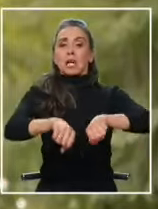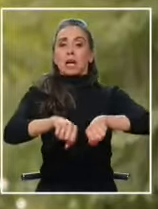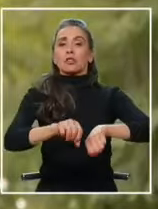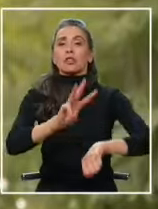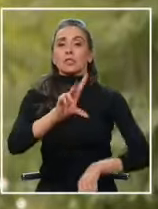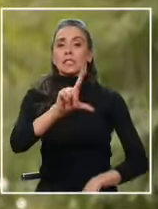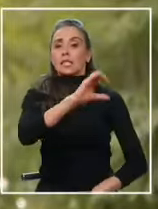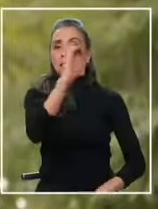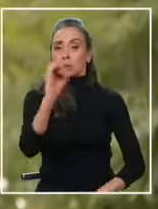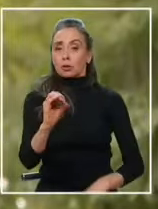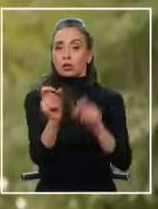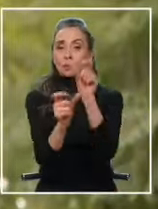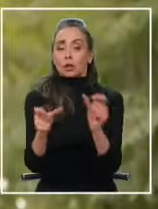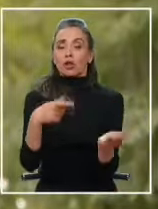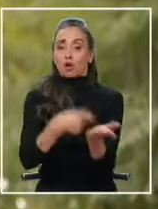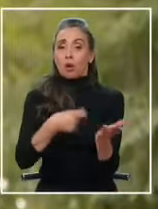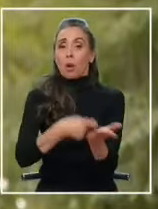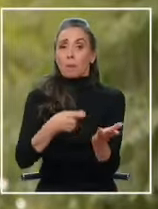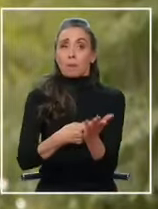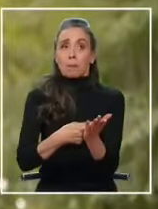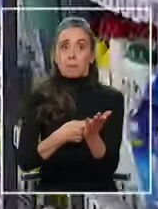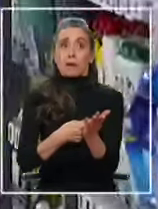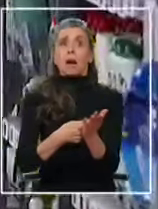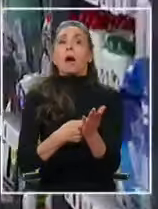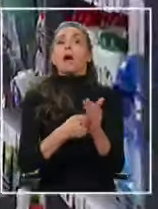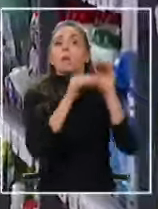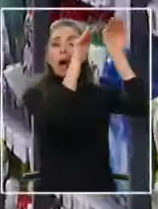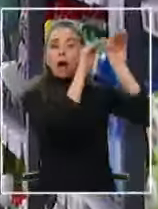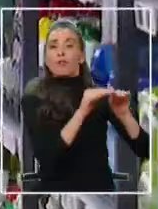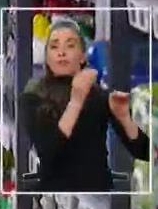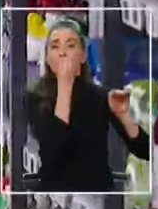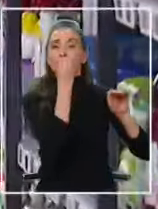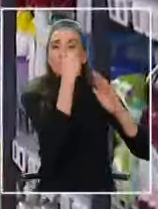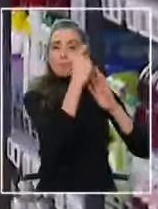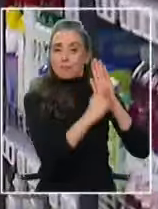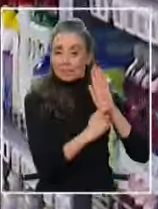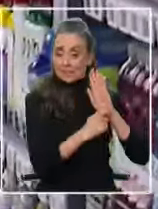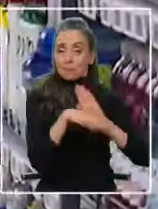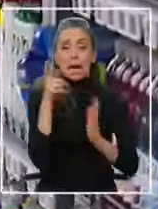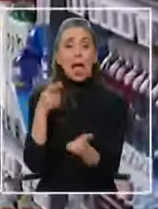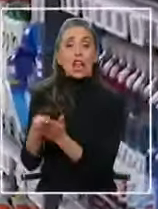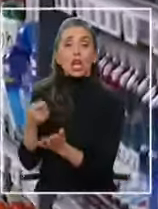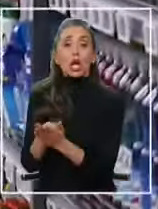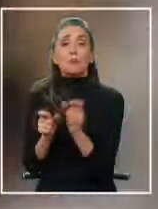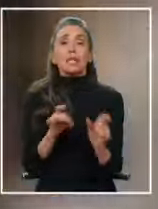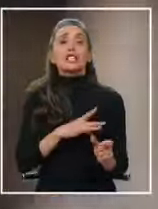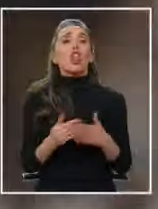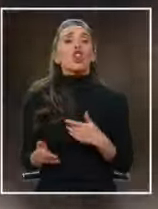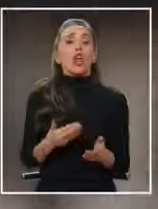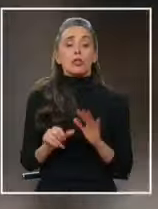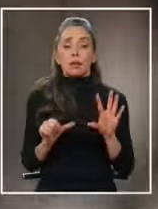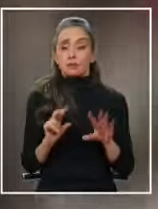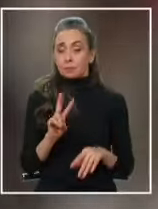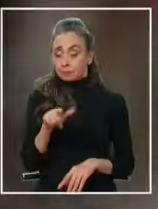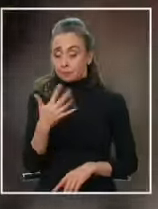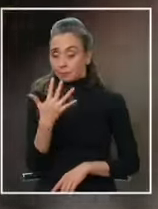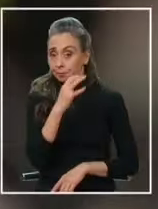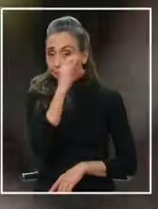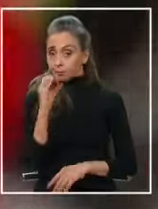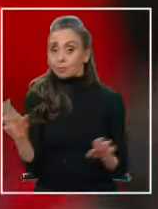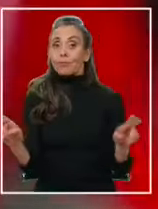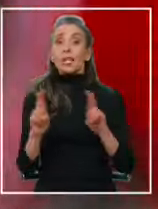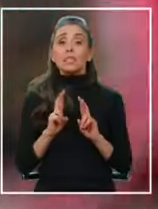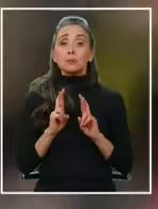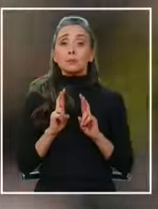37% de participación lo que es la compra de despensa ¿Pero dónde compran mayormente los chilenos? Un 62,5